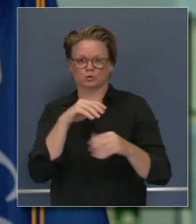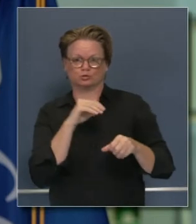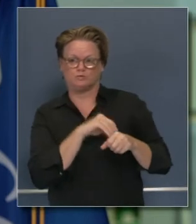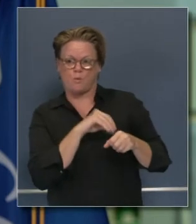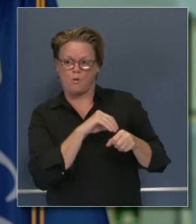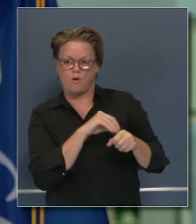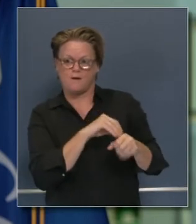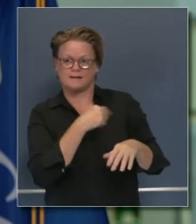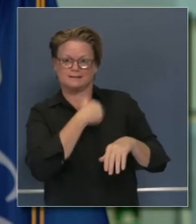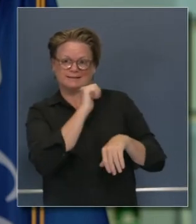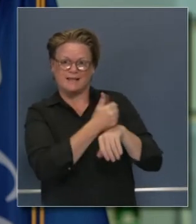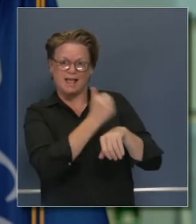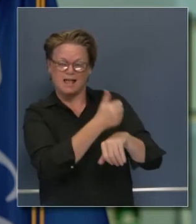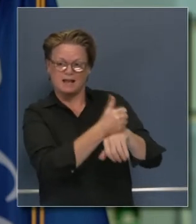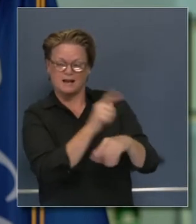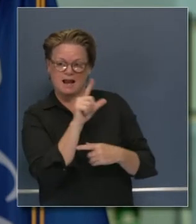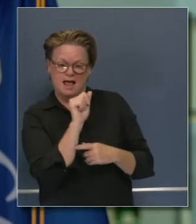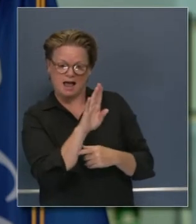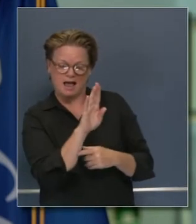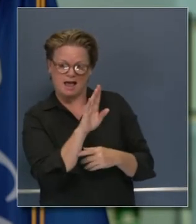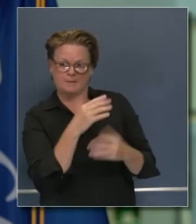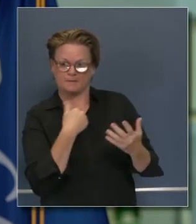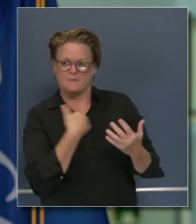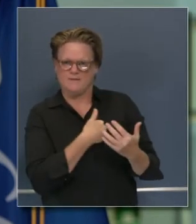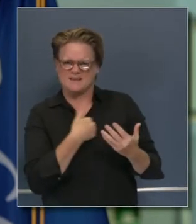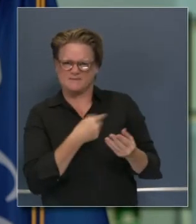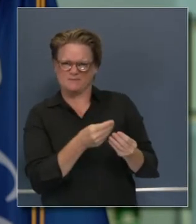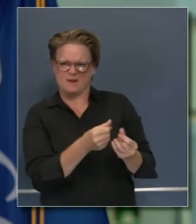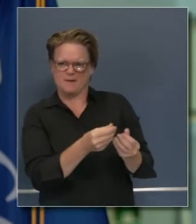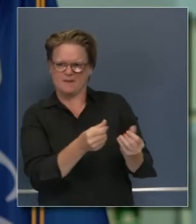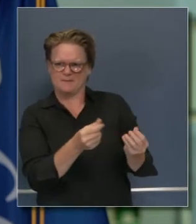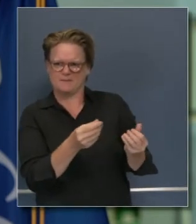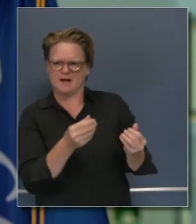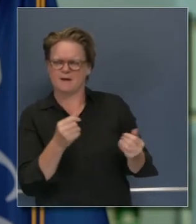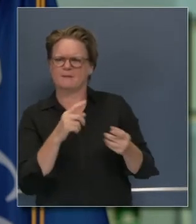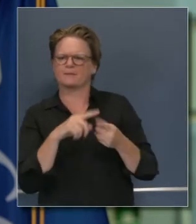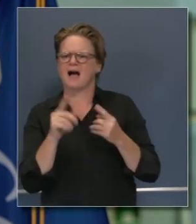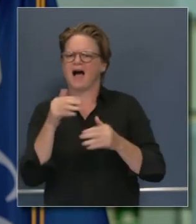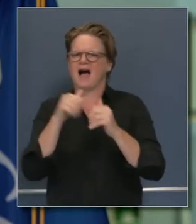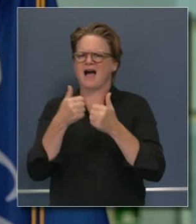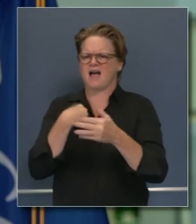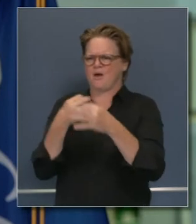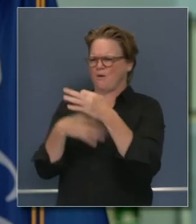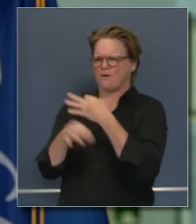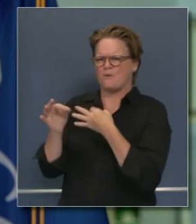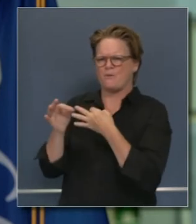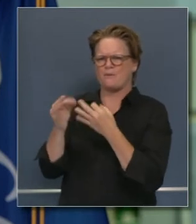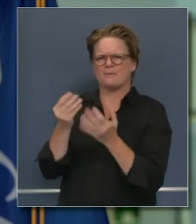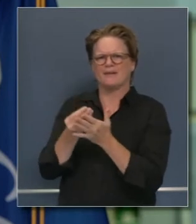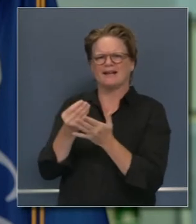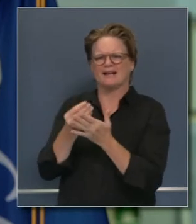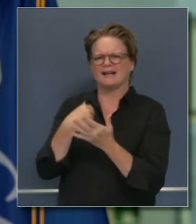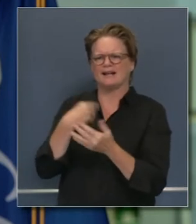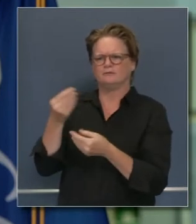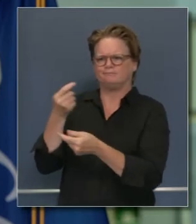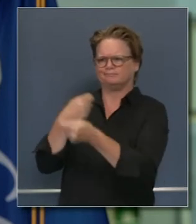laboratorios y hemos asumido esos costos y sabemos cómo reembolsaremos esos costos con los contratistas